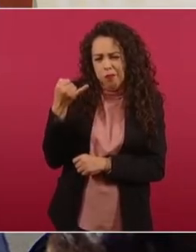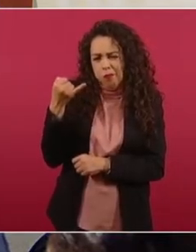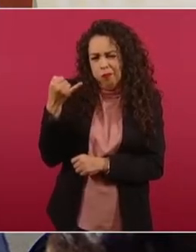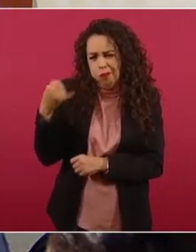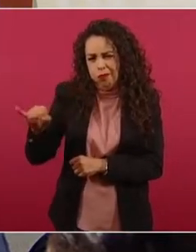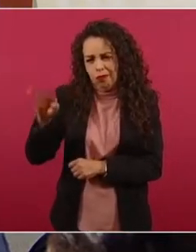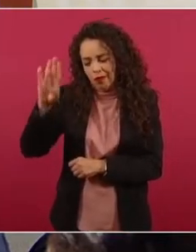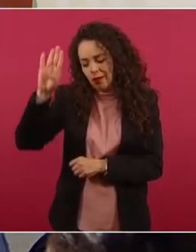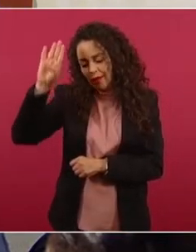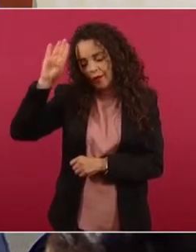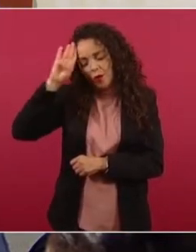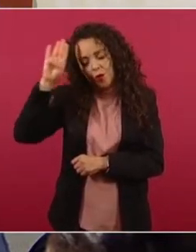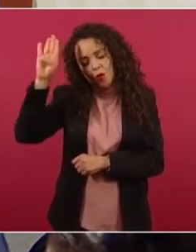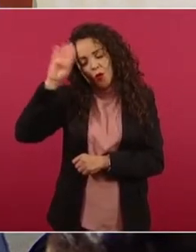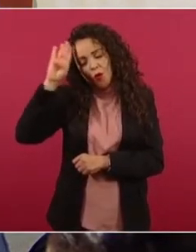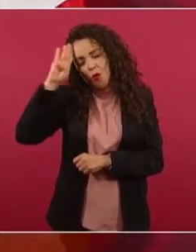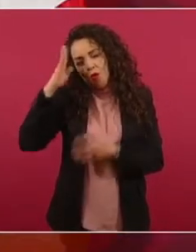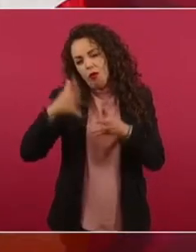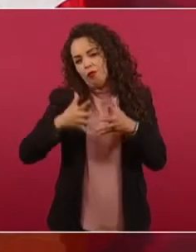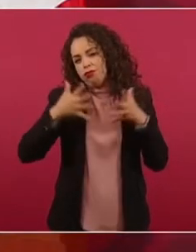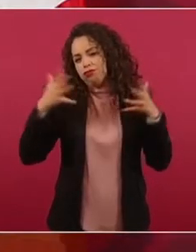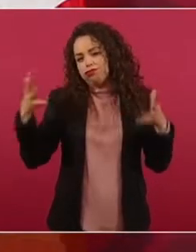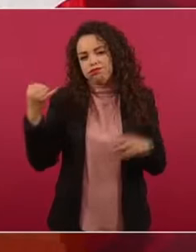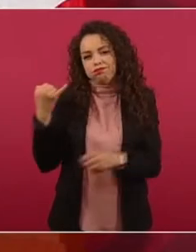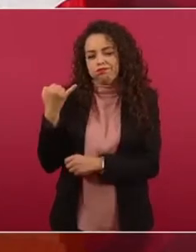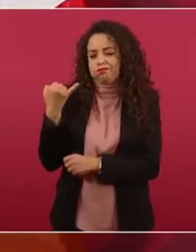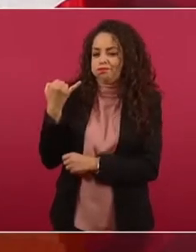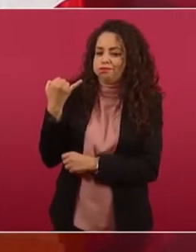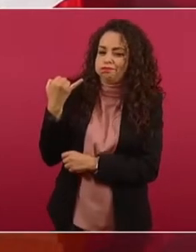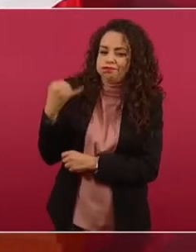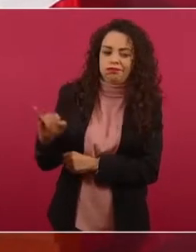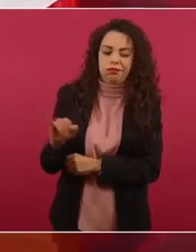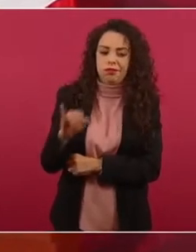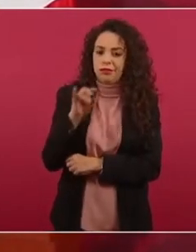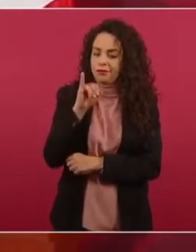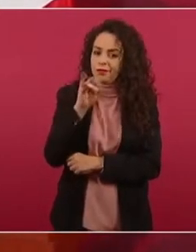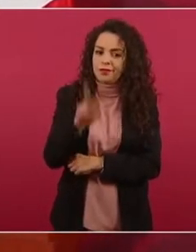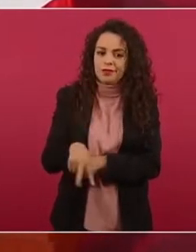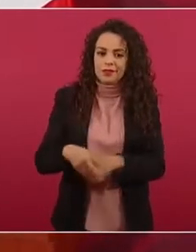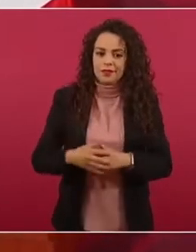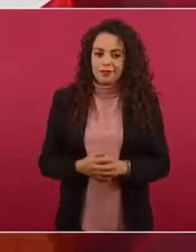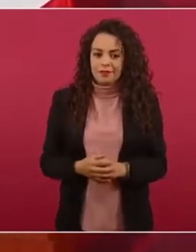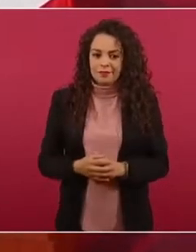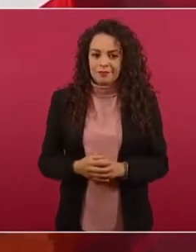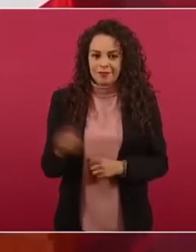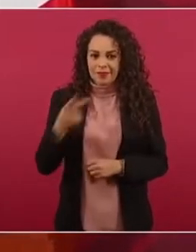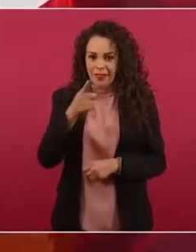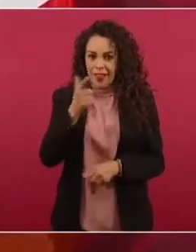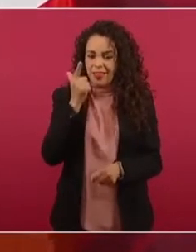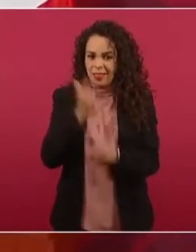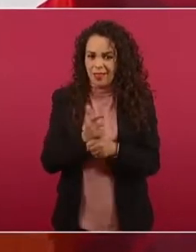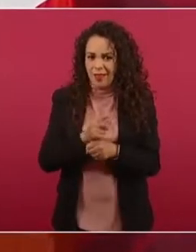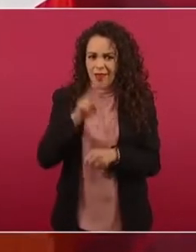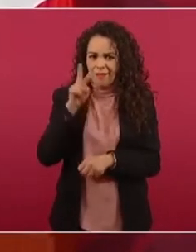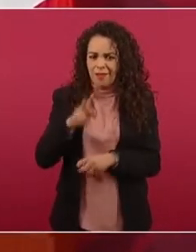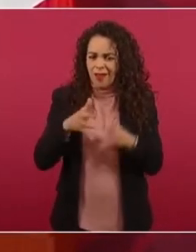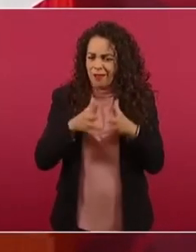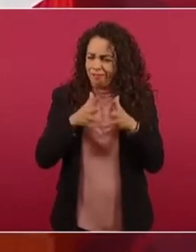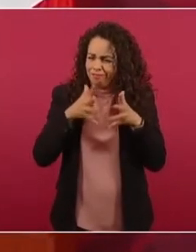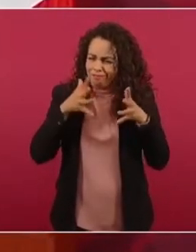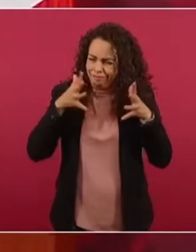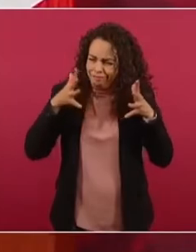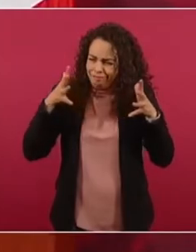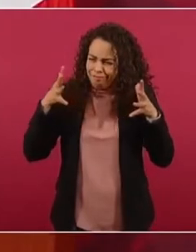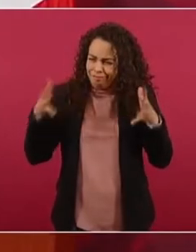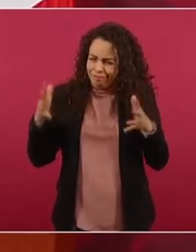lo absurdo puede medirse, dimensionar el nivel de